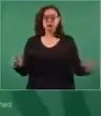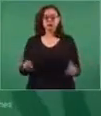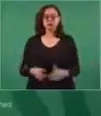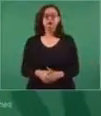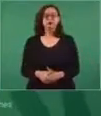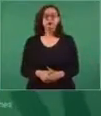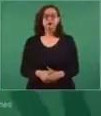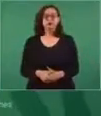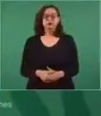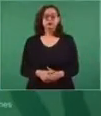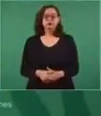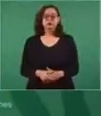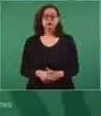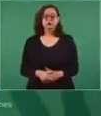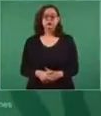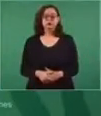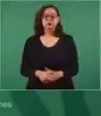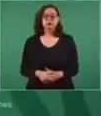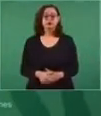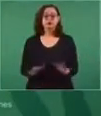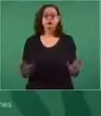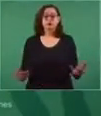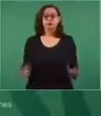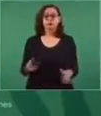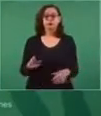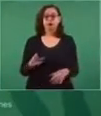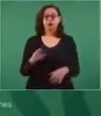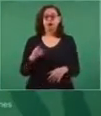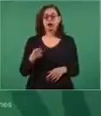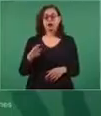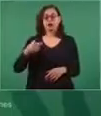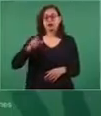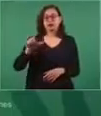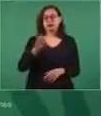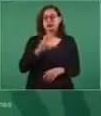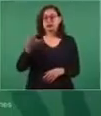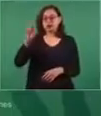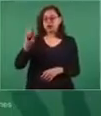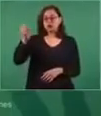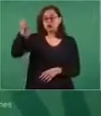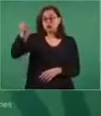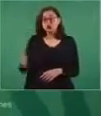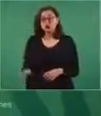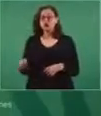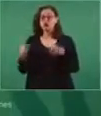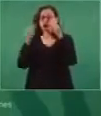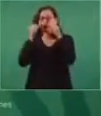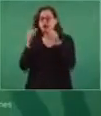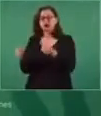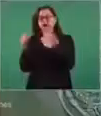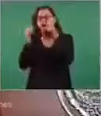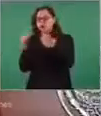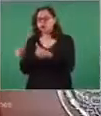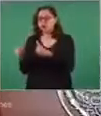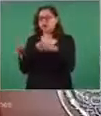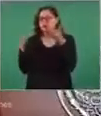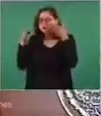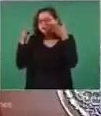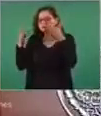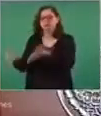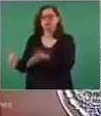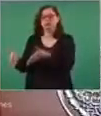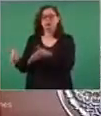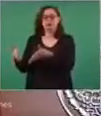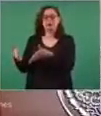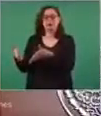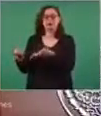atender el sur de Quintana Roo, porque todo ahora y desde hace